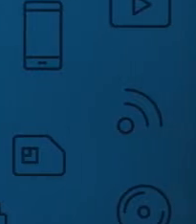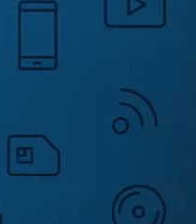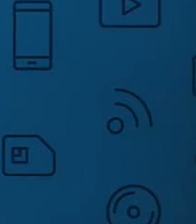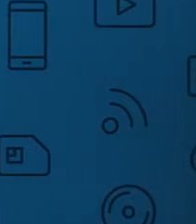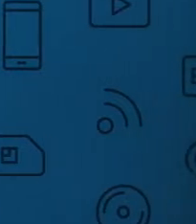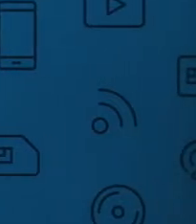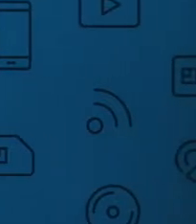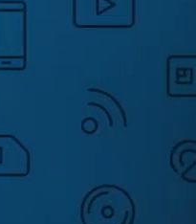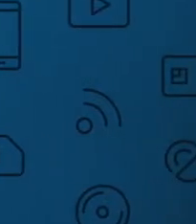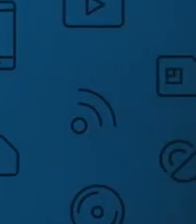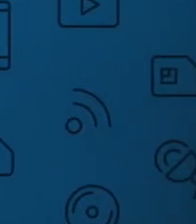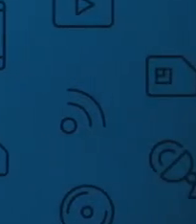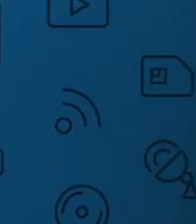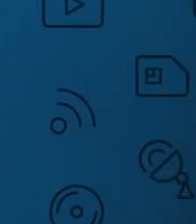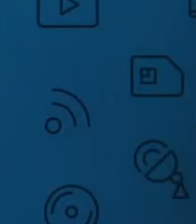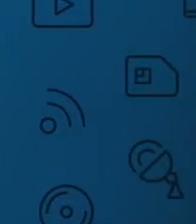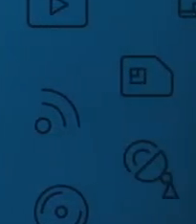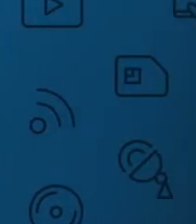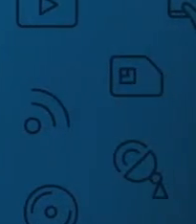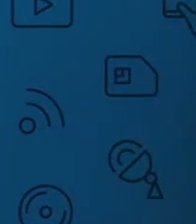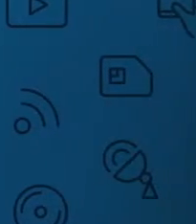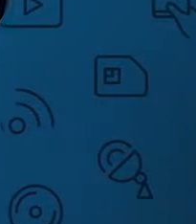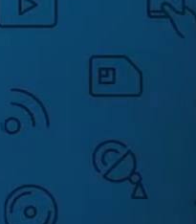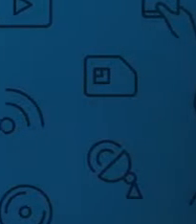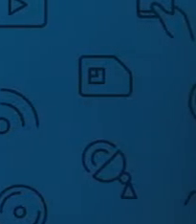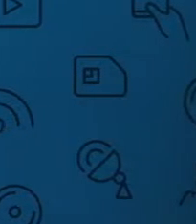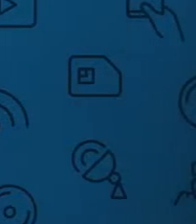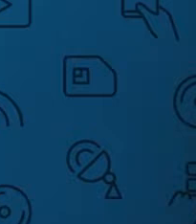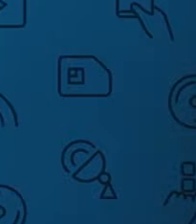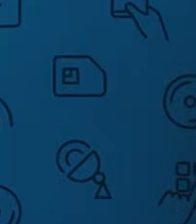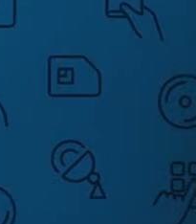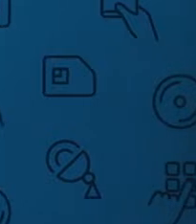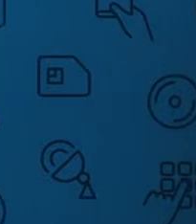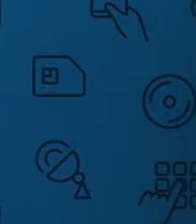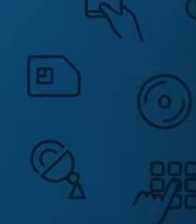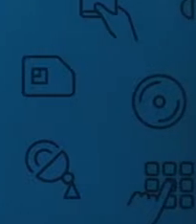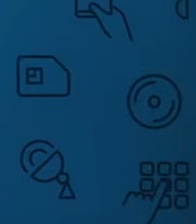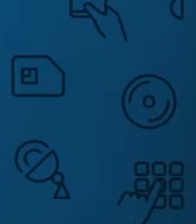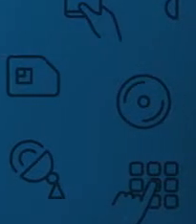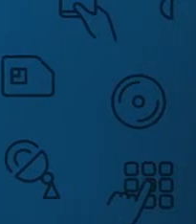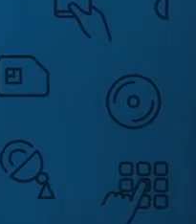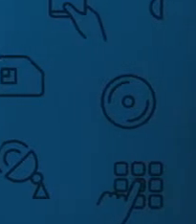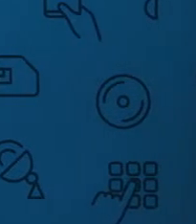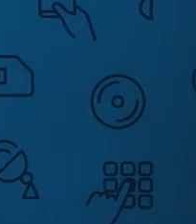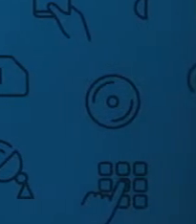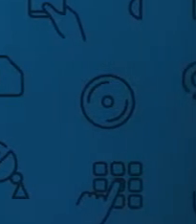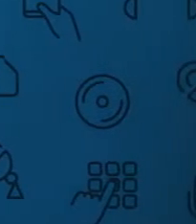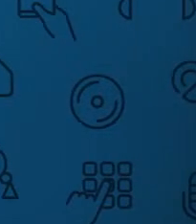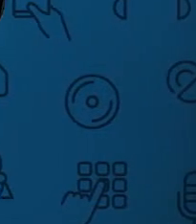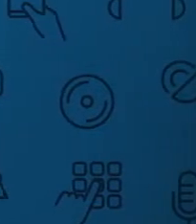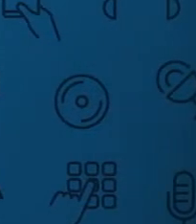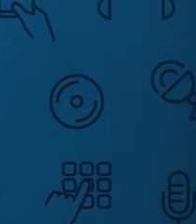.sistemamichuacano.tv.tv y ahí encontrarás una ventana a la cultura, música, deportes y